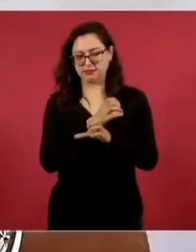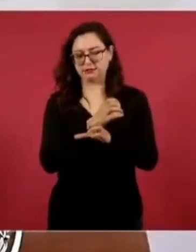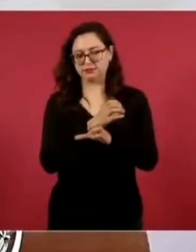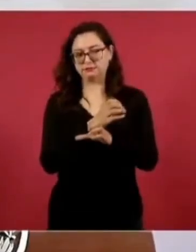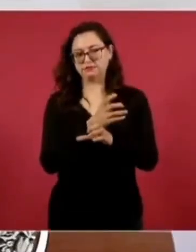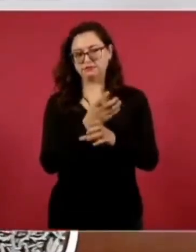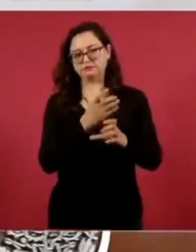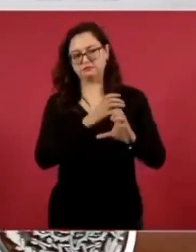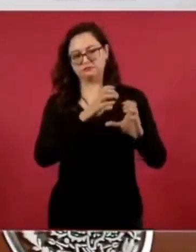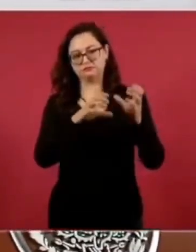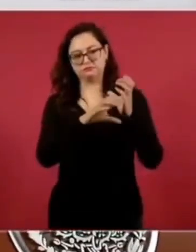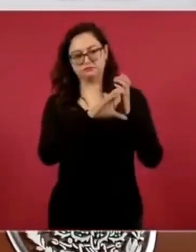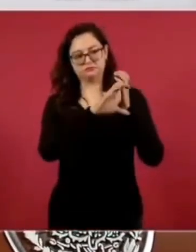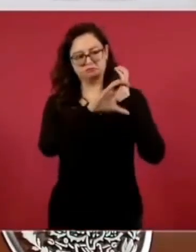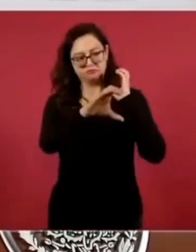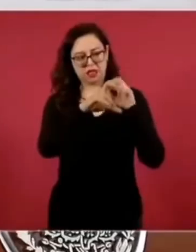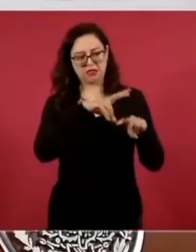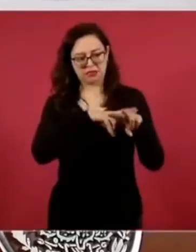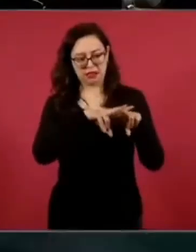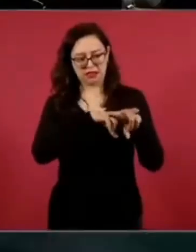No lo explicó ayer.